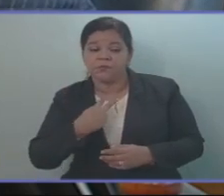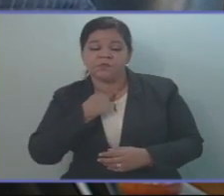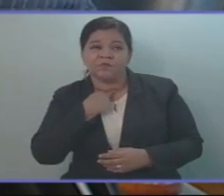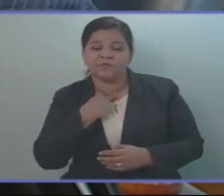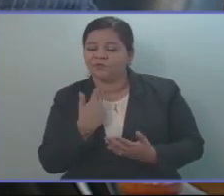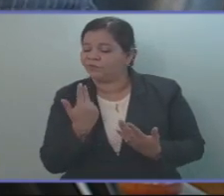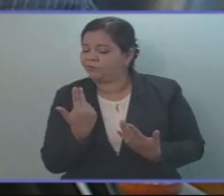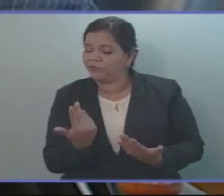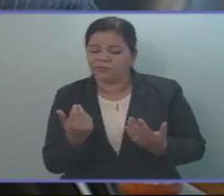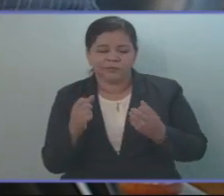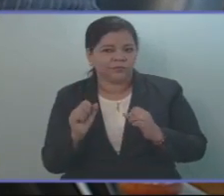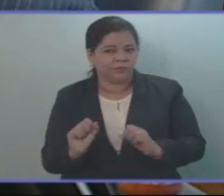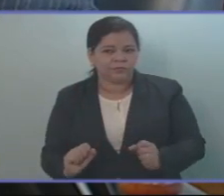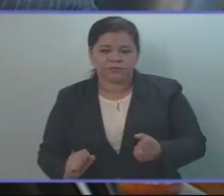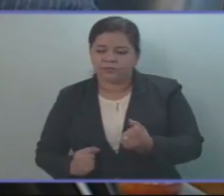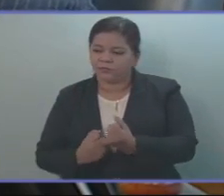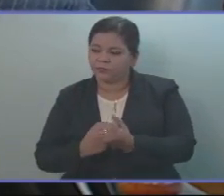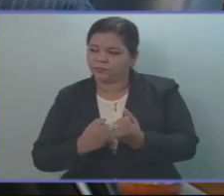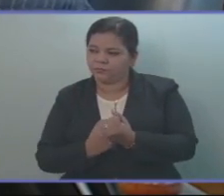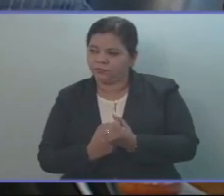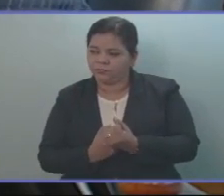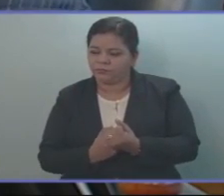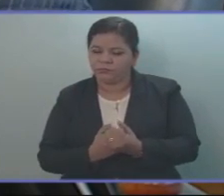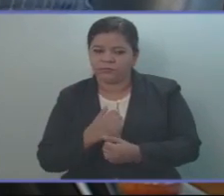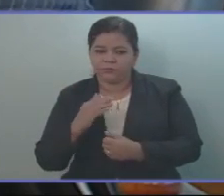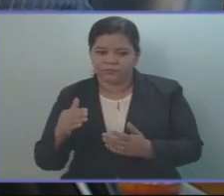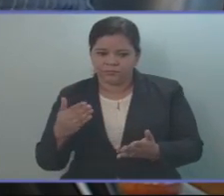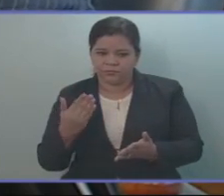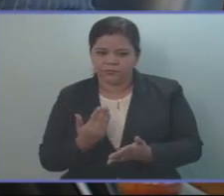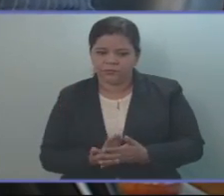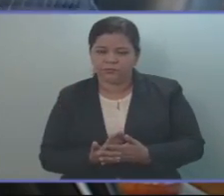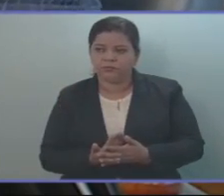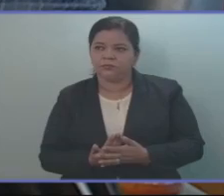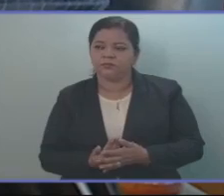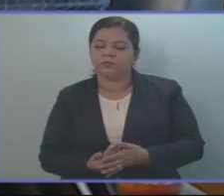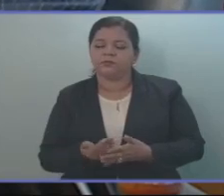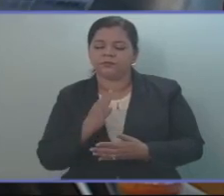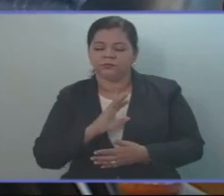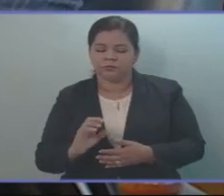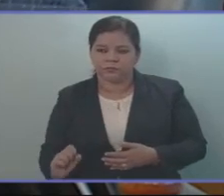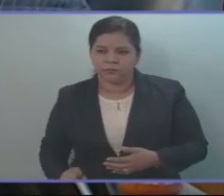respaldar debidamente a las tropas salvadoreñas también.